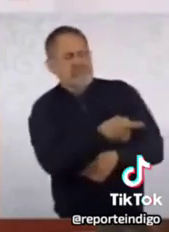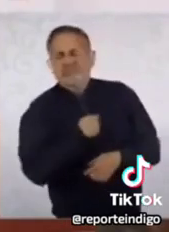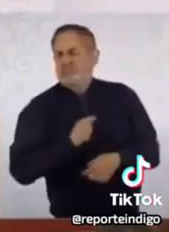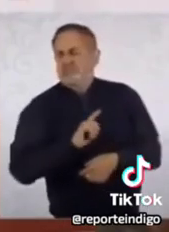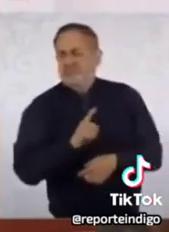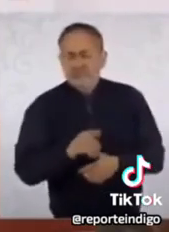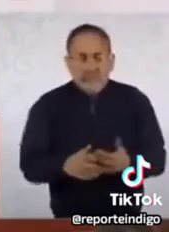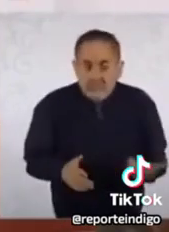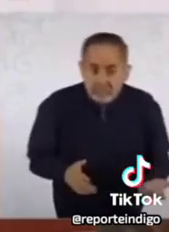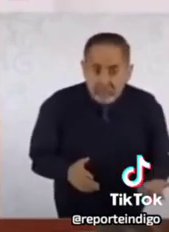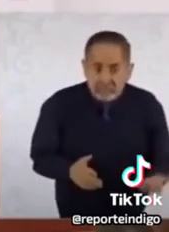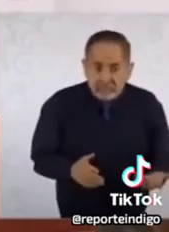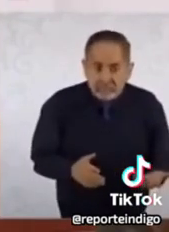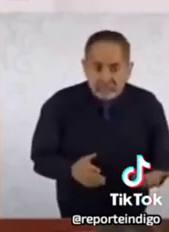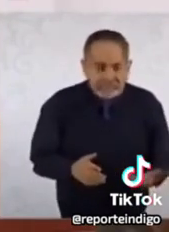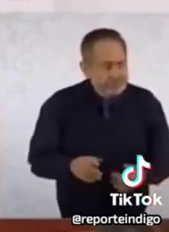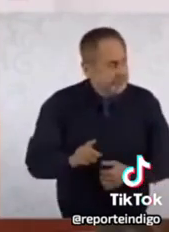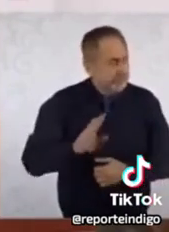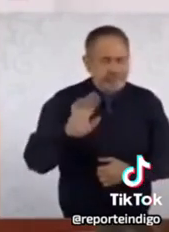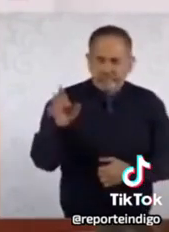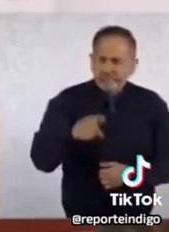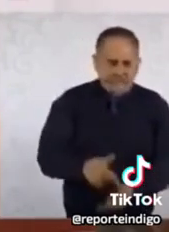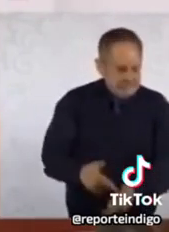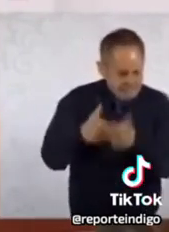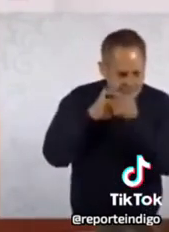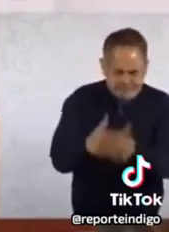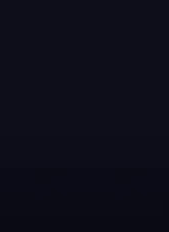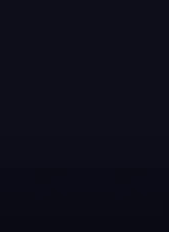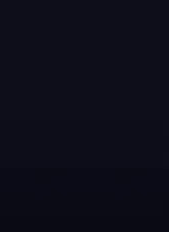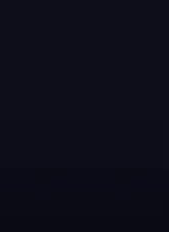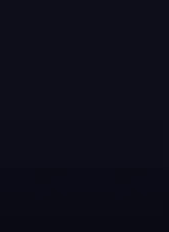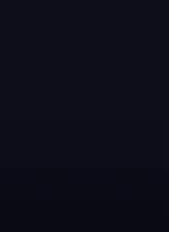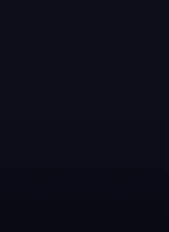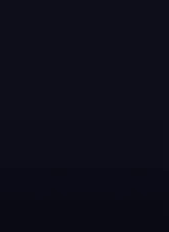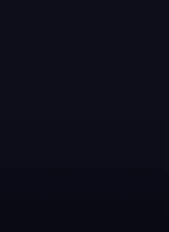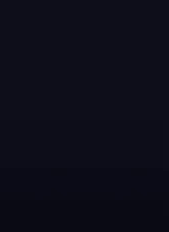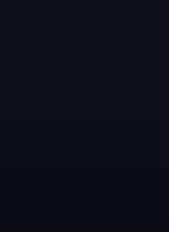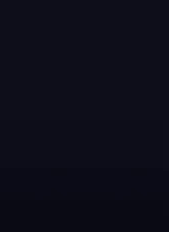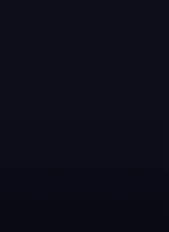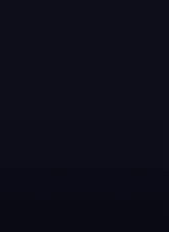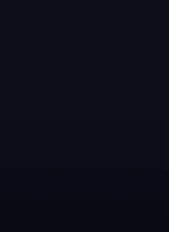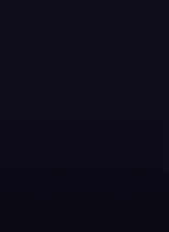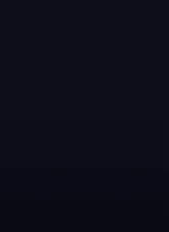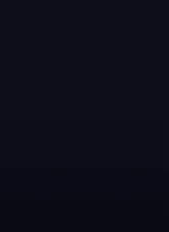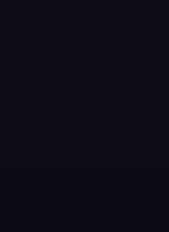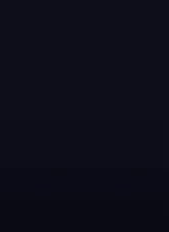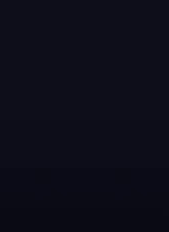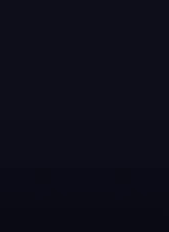Entonces nosotros vamos a seguir insistiendo en ello. ¡Gracias! ¡Gracias! ¡Gracias! ¡Gracias! ¡Gracias! ¡Gracias! ¡Gracias!